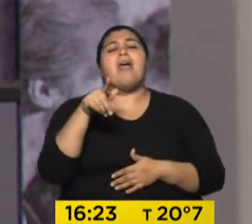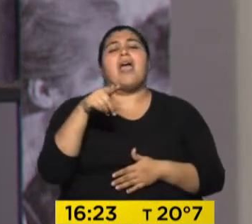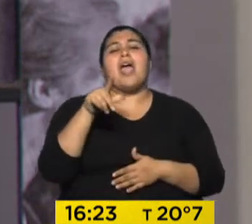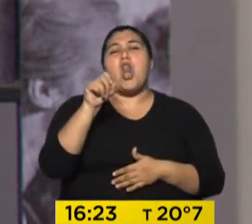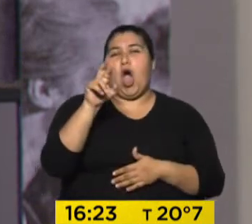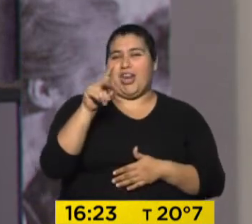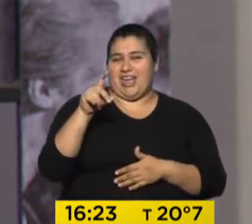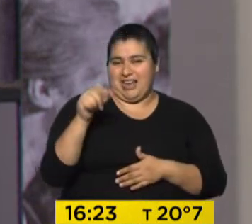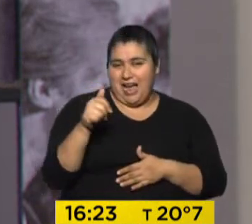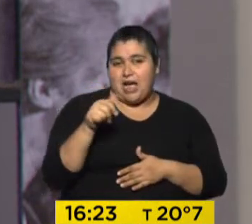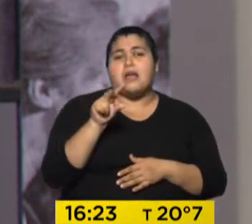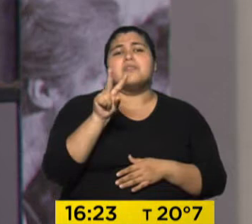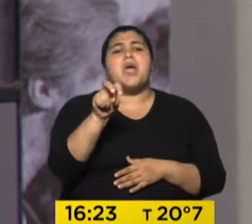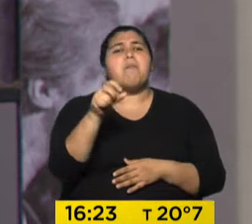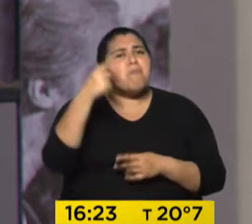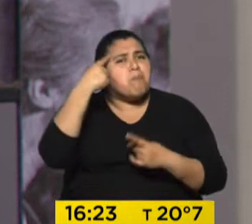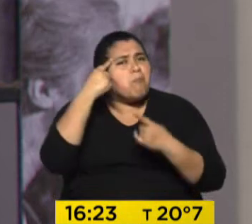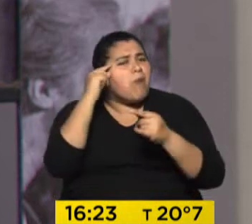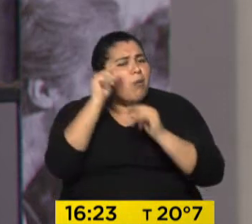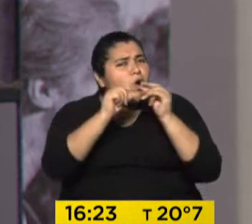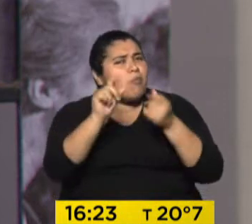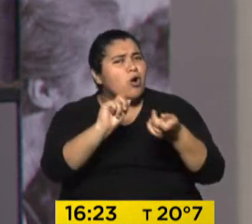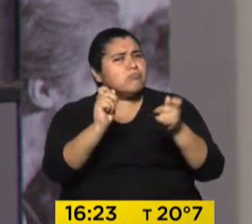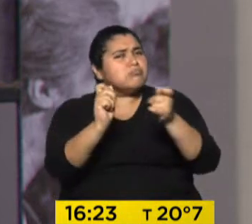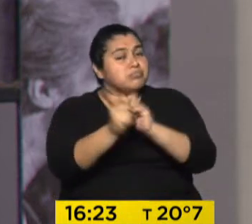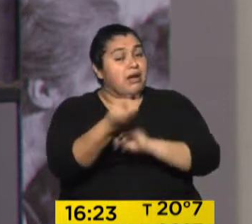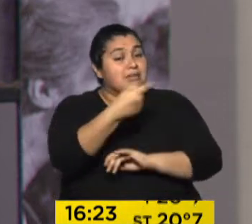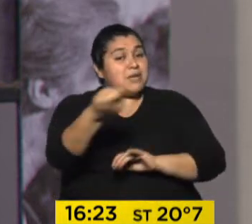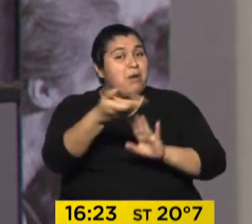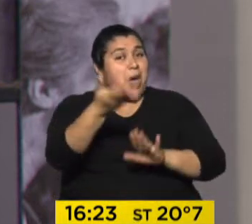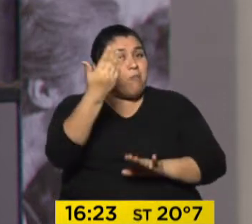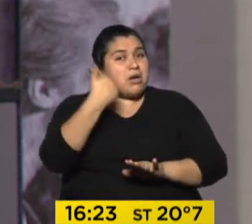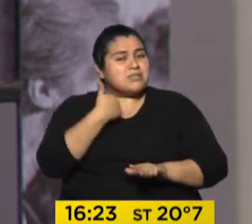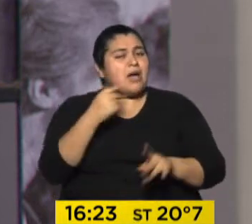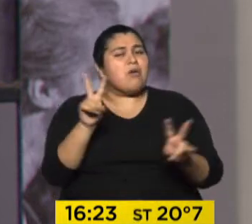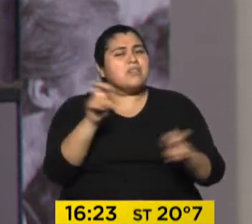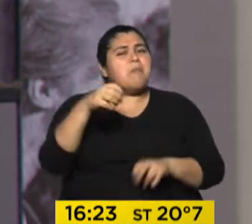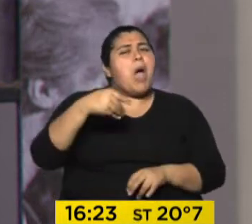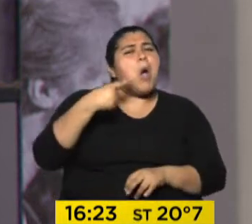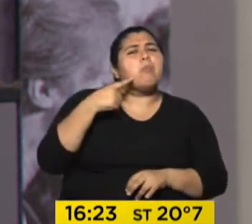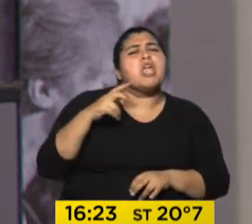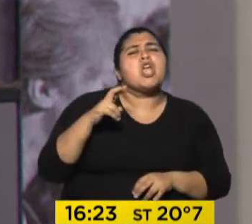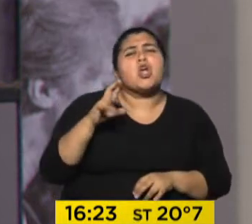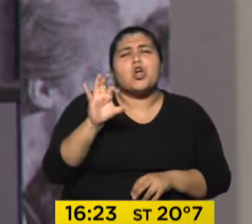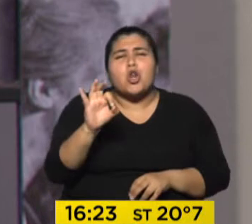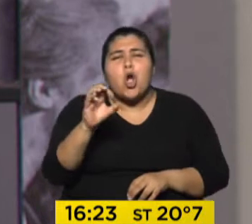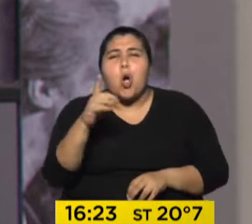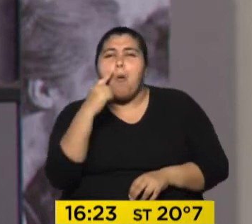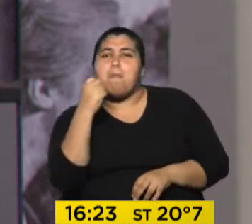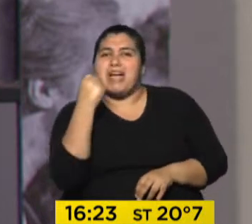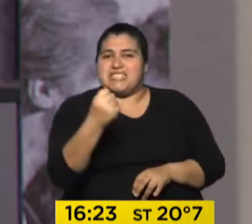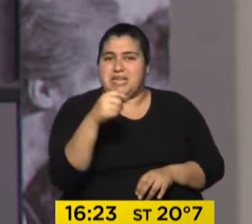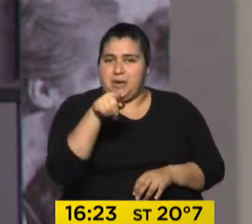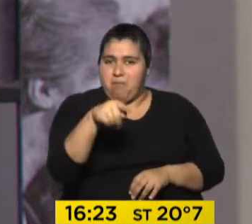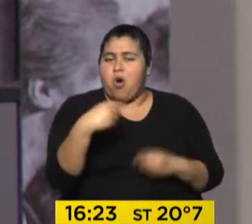Lorca, este Regenerando Conceptos. La semana pasada estuvimos analizando los micromachismos y ahora va la segunda entrega.